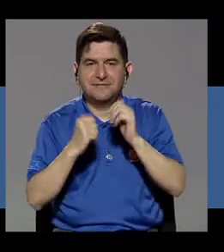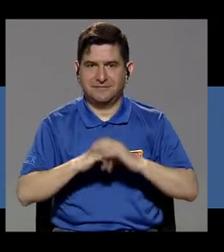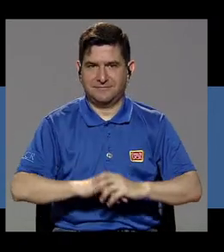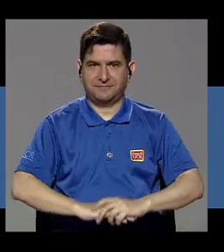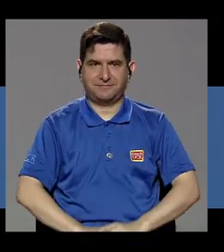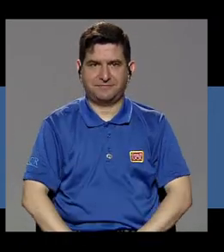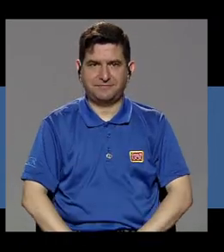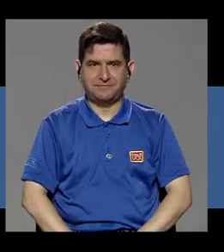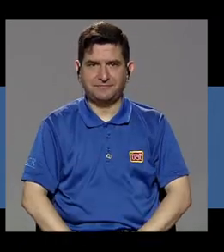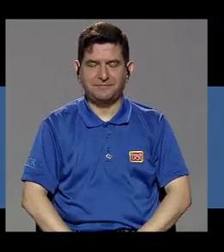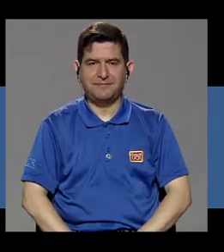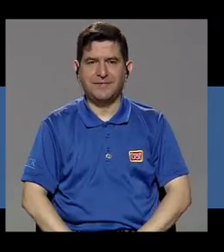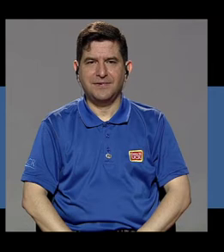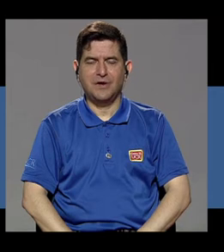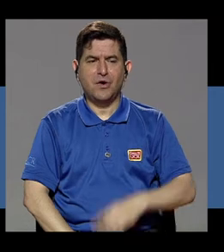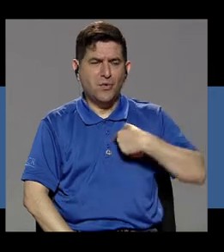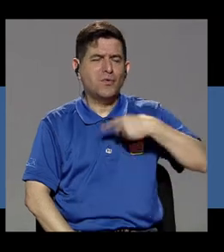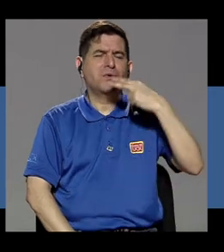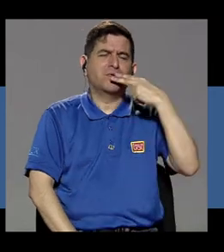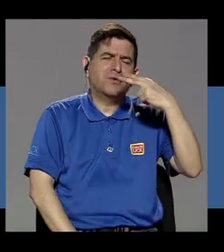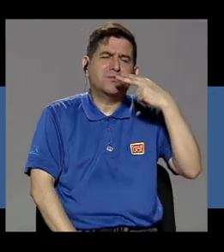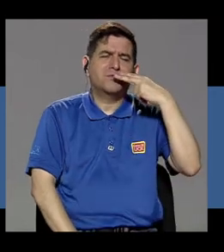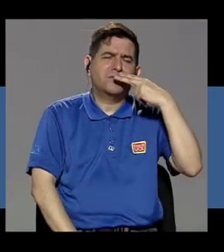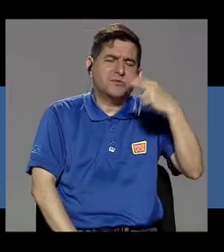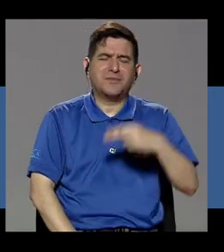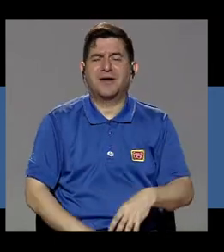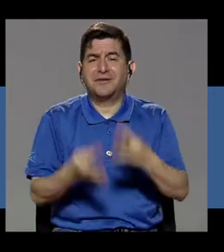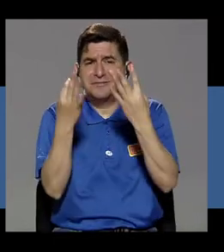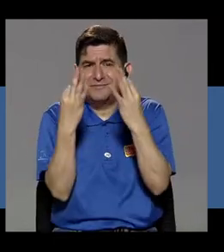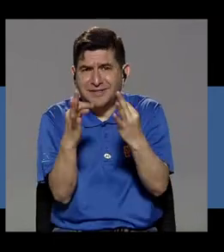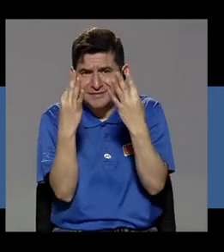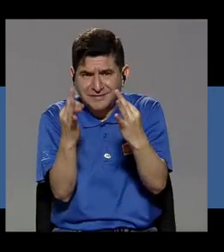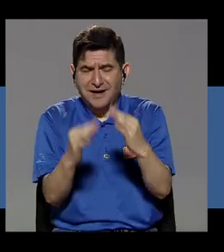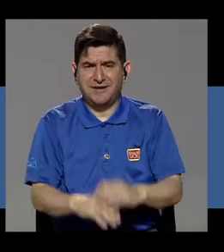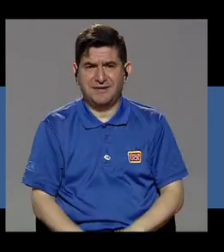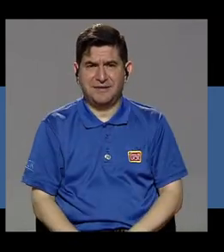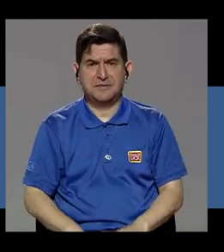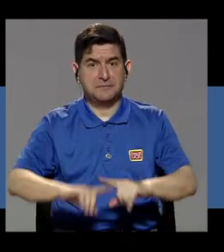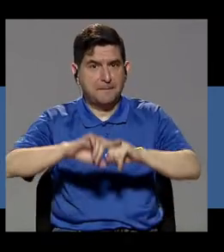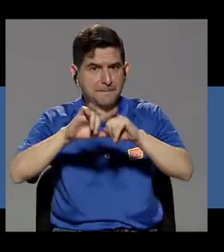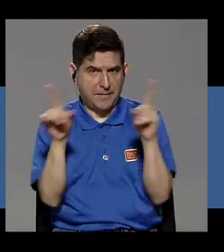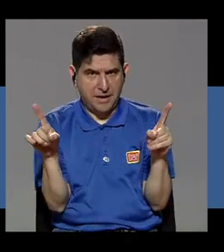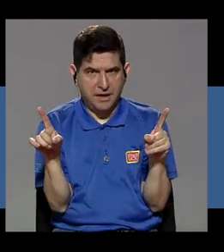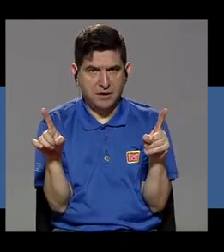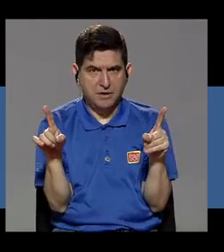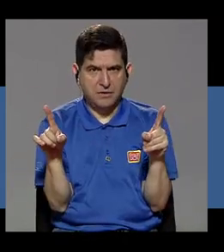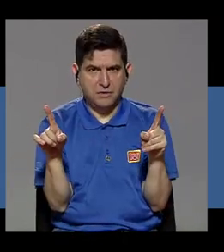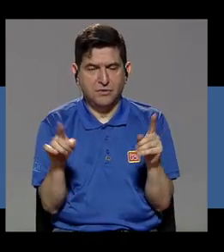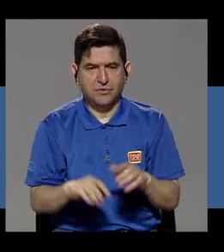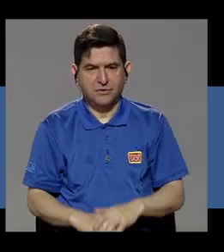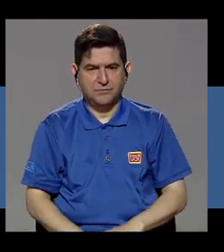fumándose un cigarro y realmente está como, como, sí, sí,